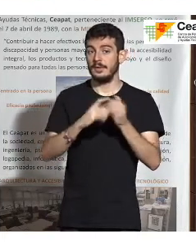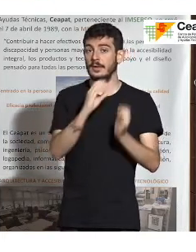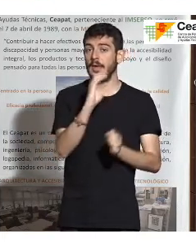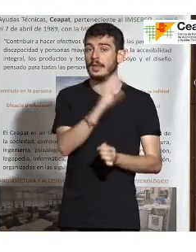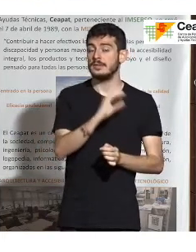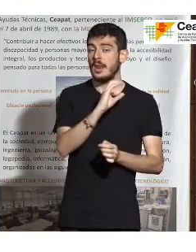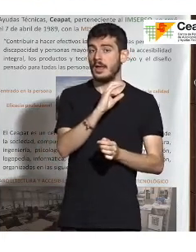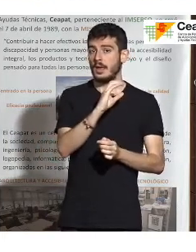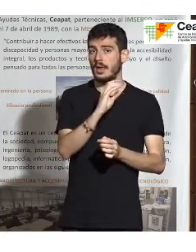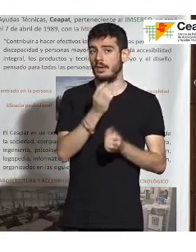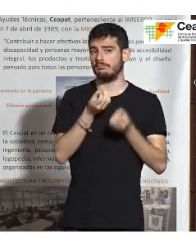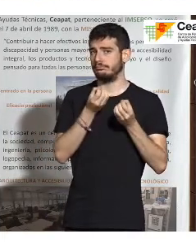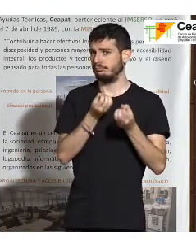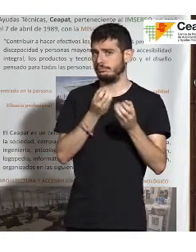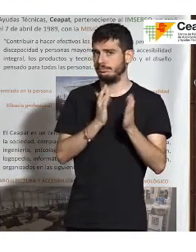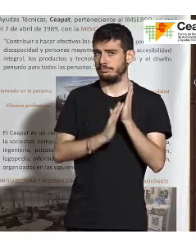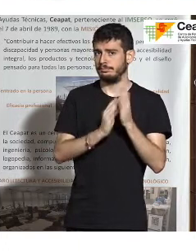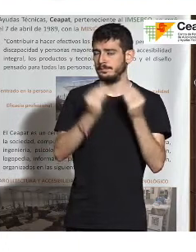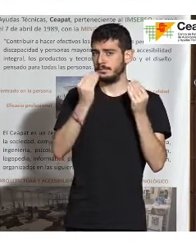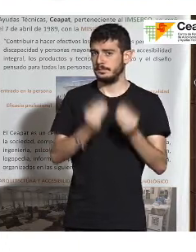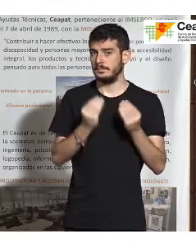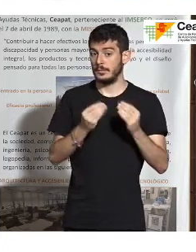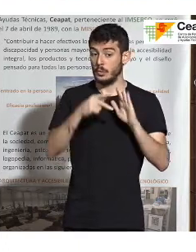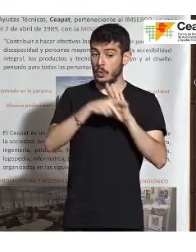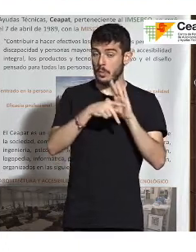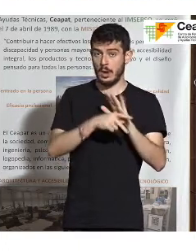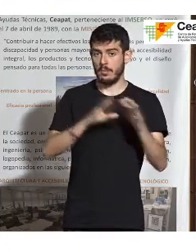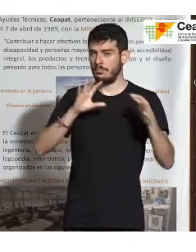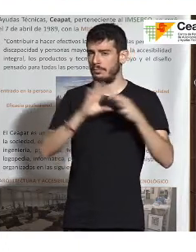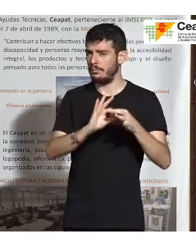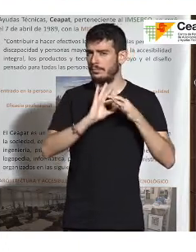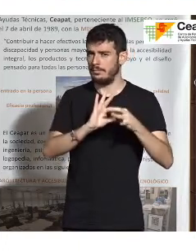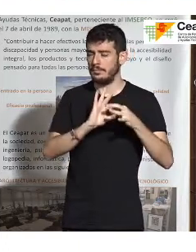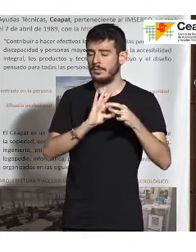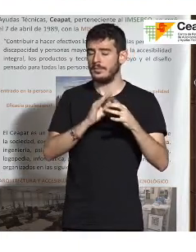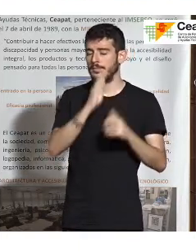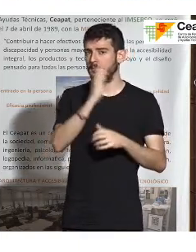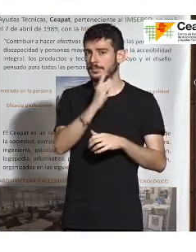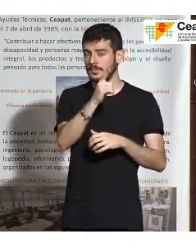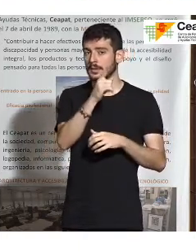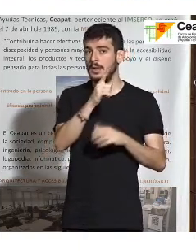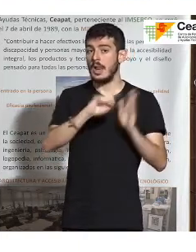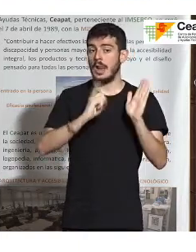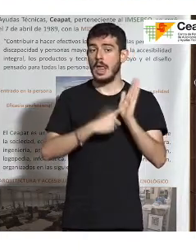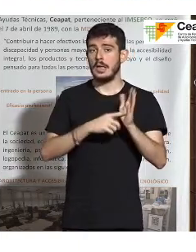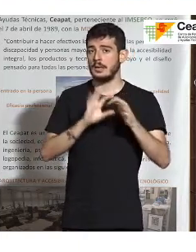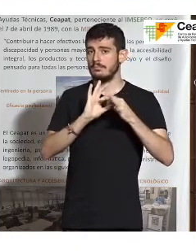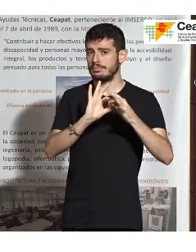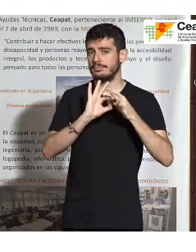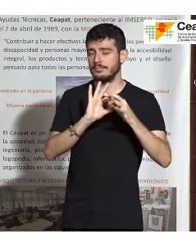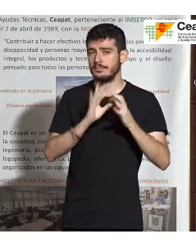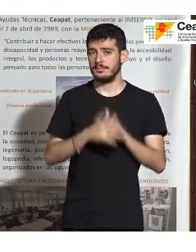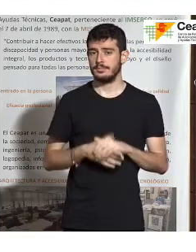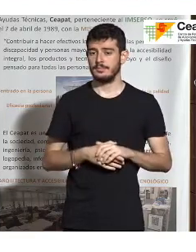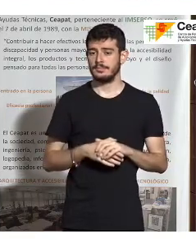bien, ¿no? Las normas tienen una vinculación muy directa con la legislación. Y aunque